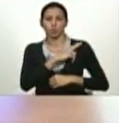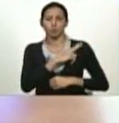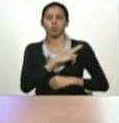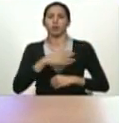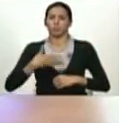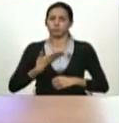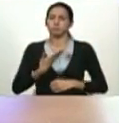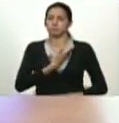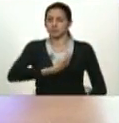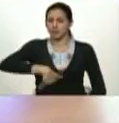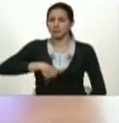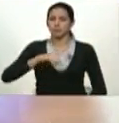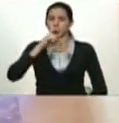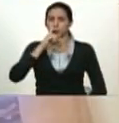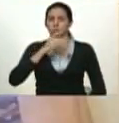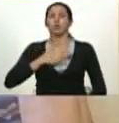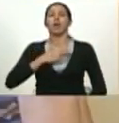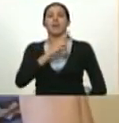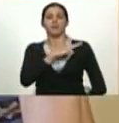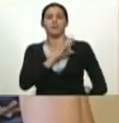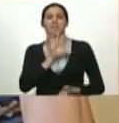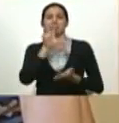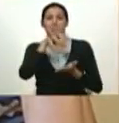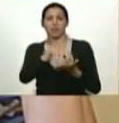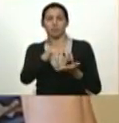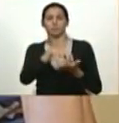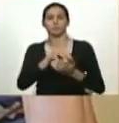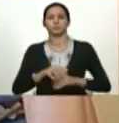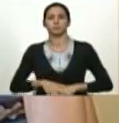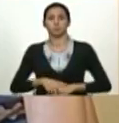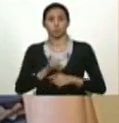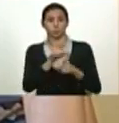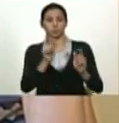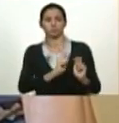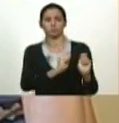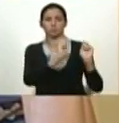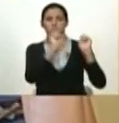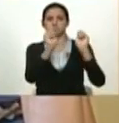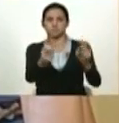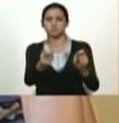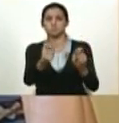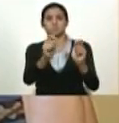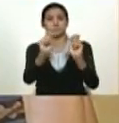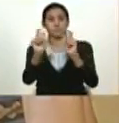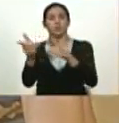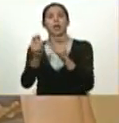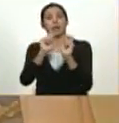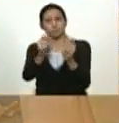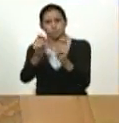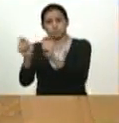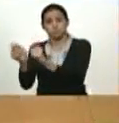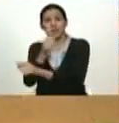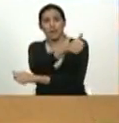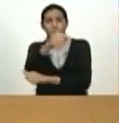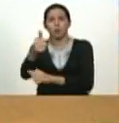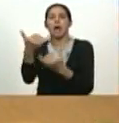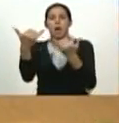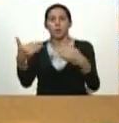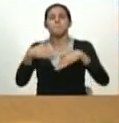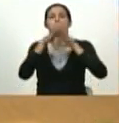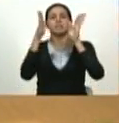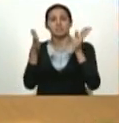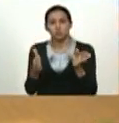república como jefe de estado los dejo a ustedes los ampliamente facultades como ministros